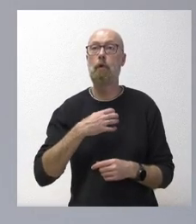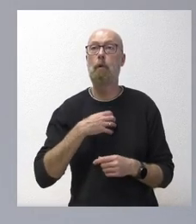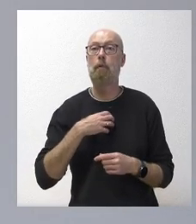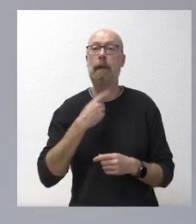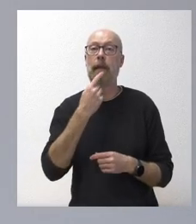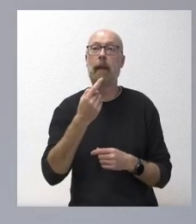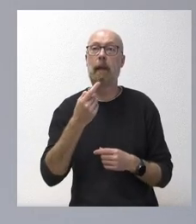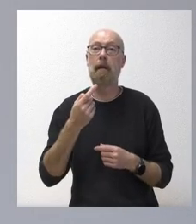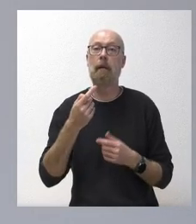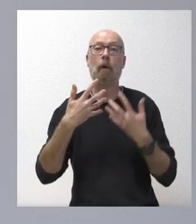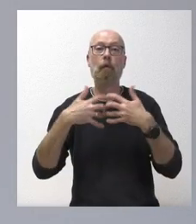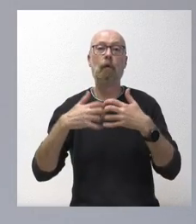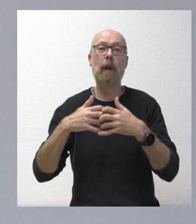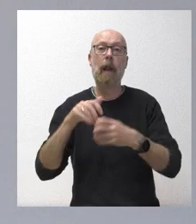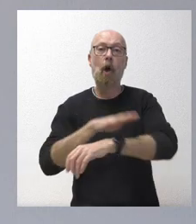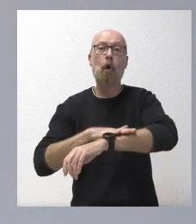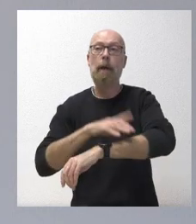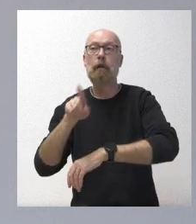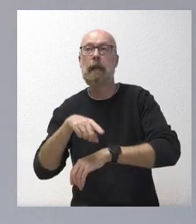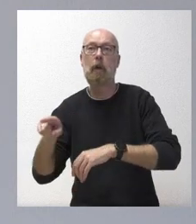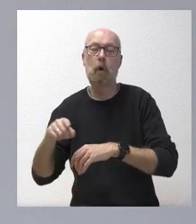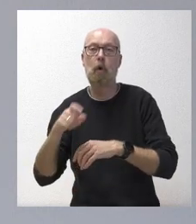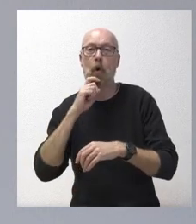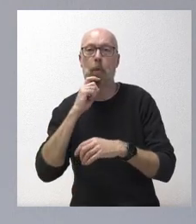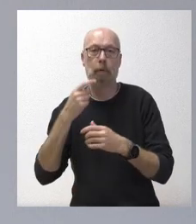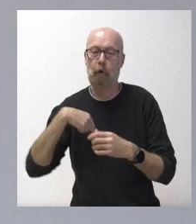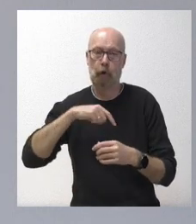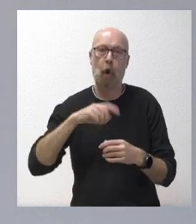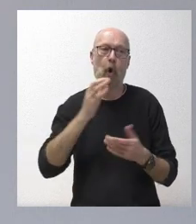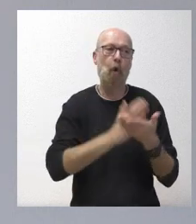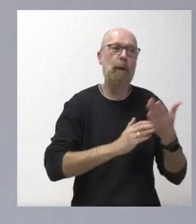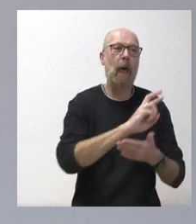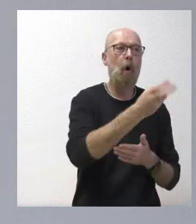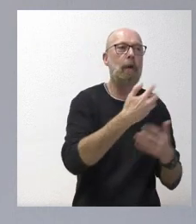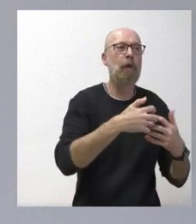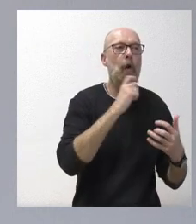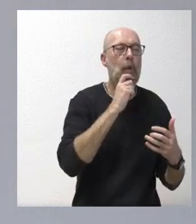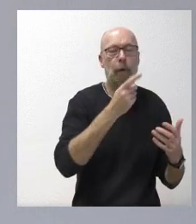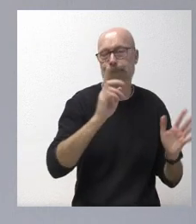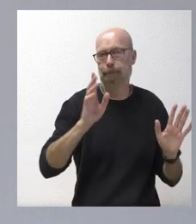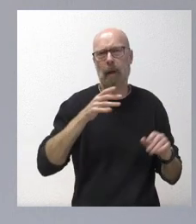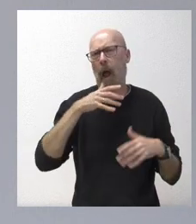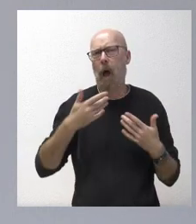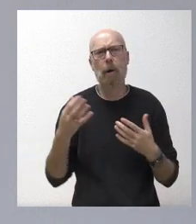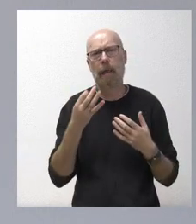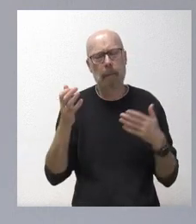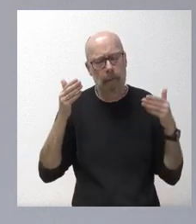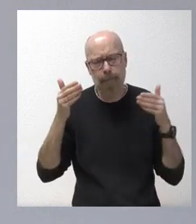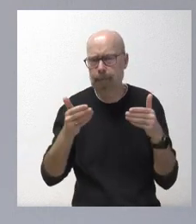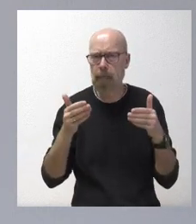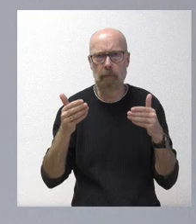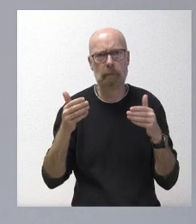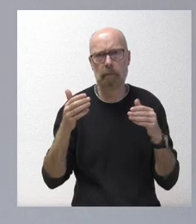del Gobierno de España o de la comunidad autónoma o comunidades autónomas. Yo creo que lo que toca ahora es lo que toca. Lo que exigen los ciudadanos es